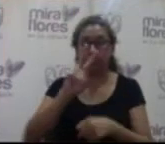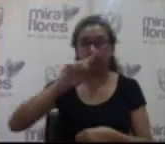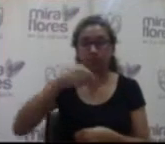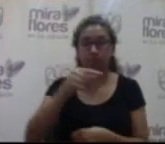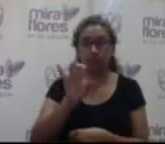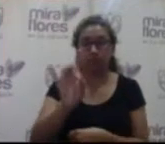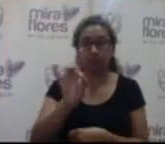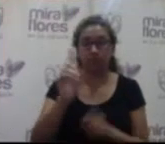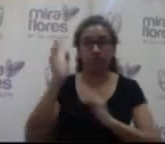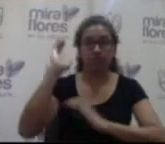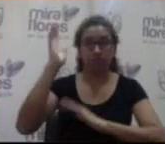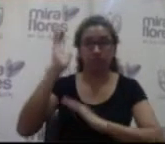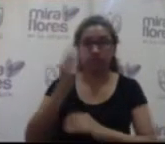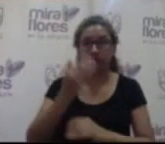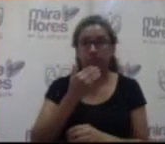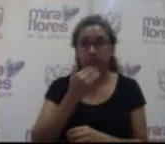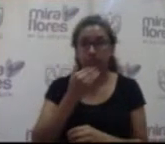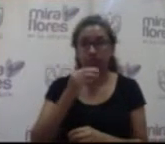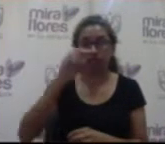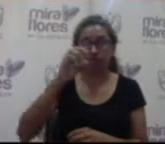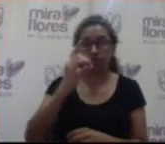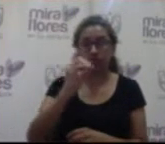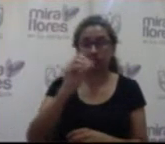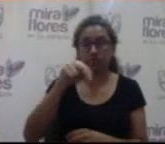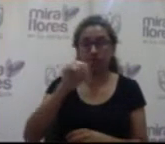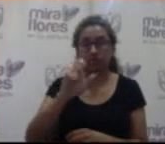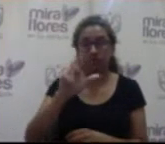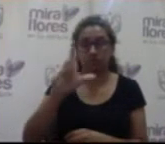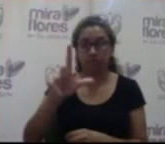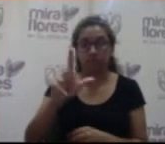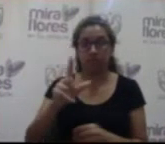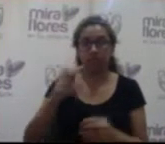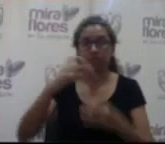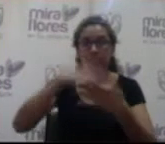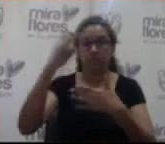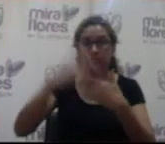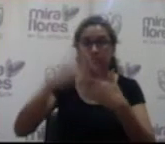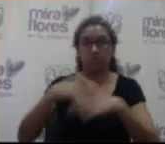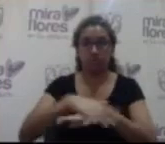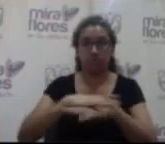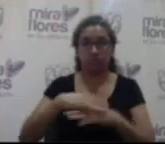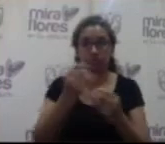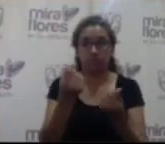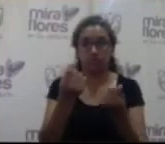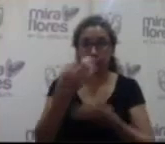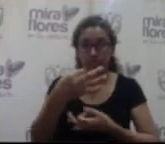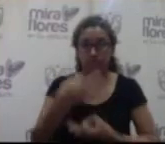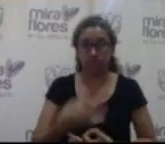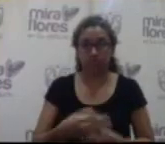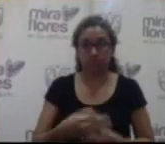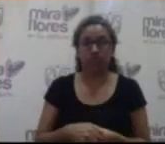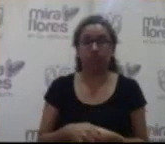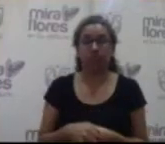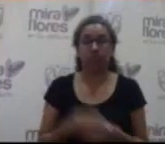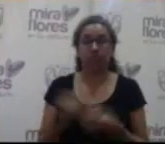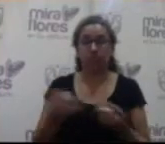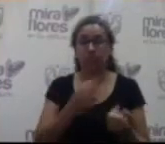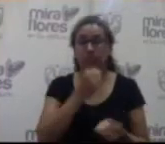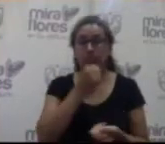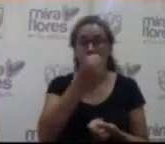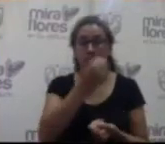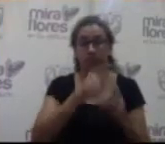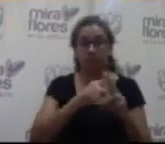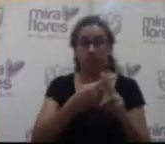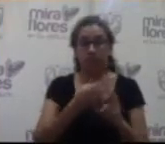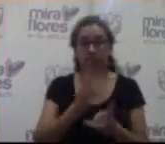y exposición a cargo del señor Miguel Tuesta Castillo, gerente de planificación y presupuesto. Le damos la palabra entonces